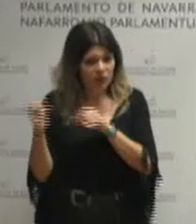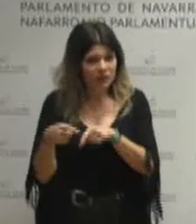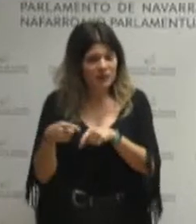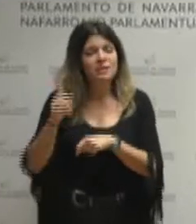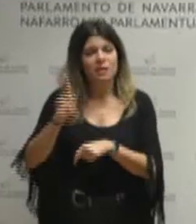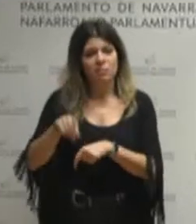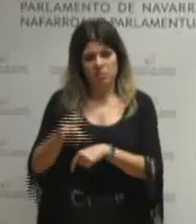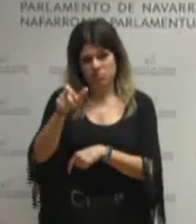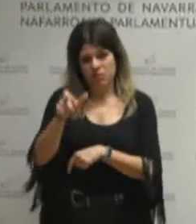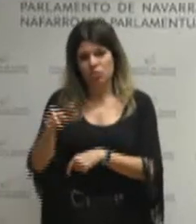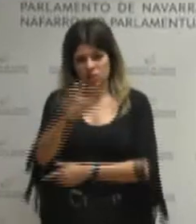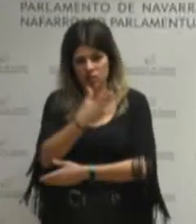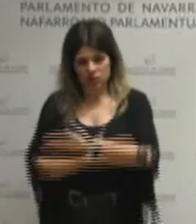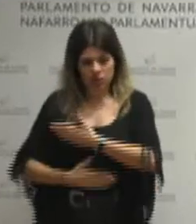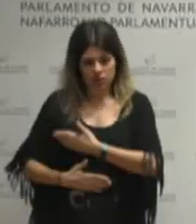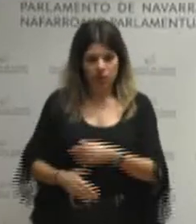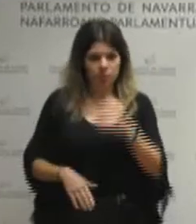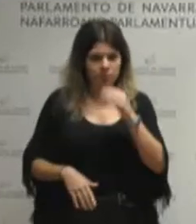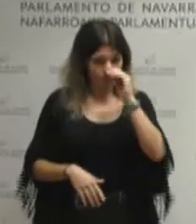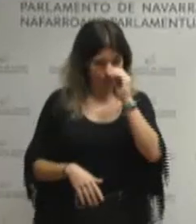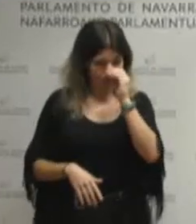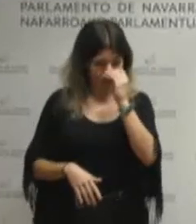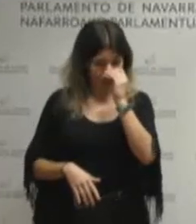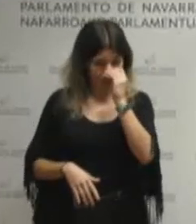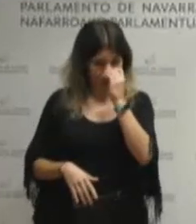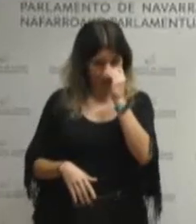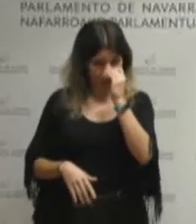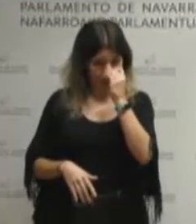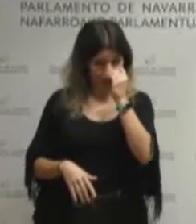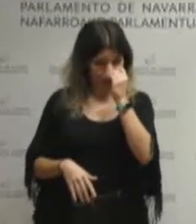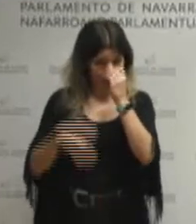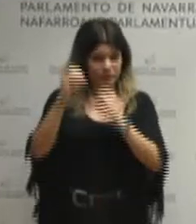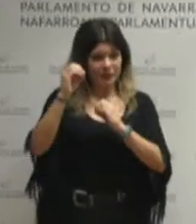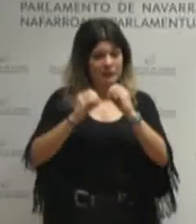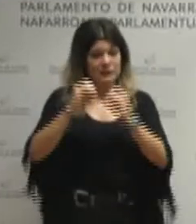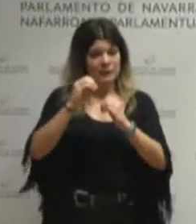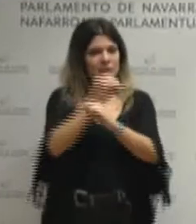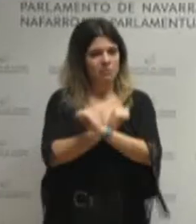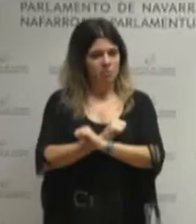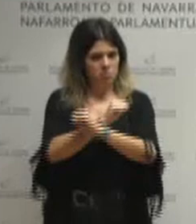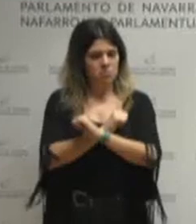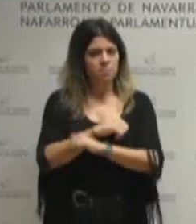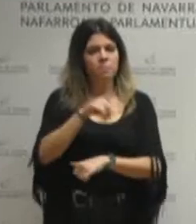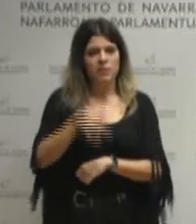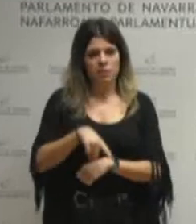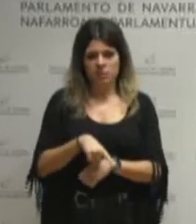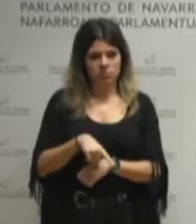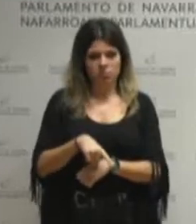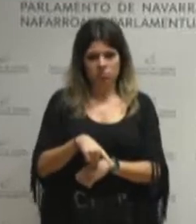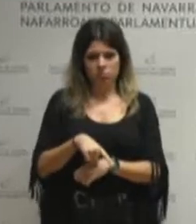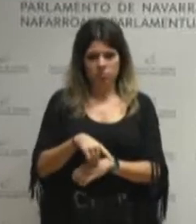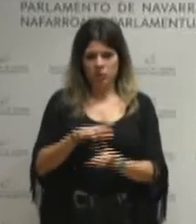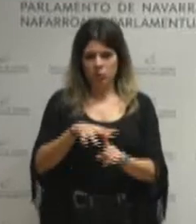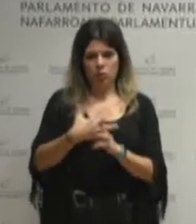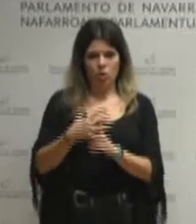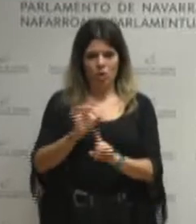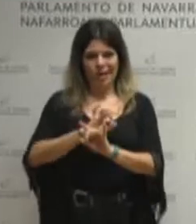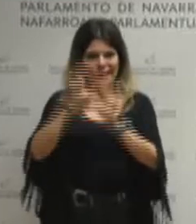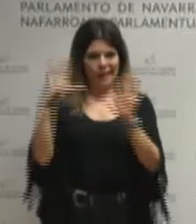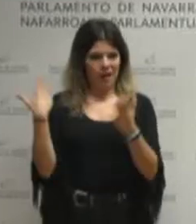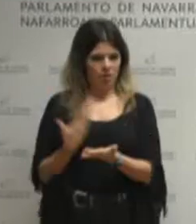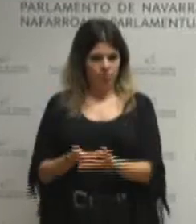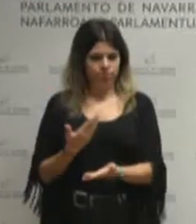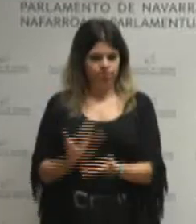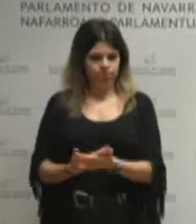personas con discapacidad las tasas de desempleo también nos deja una imagen muy clara en esta dualidad